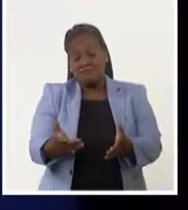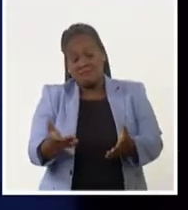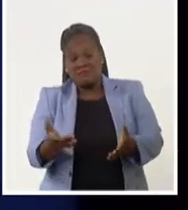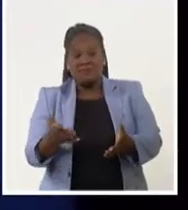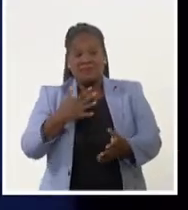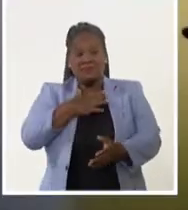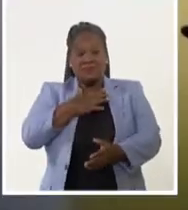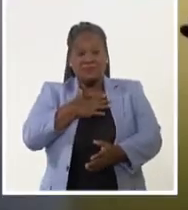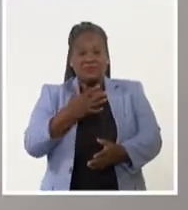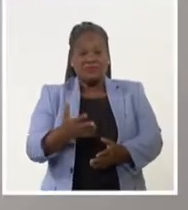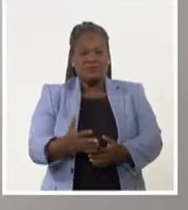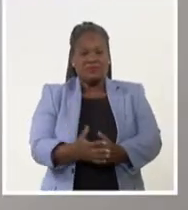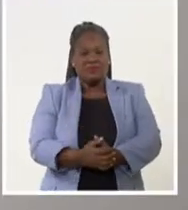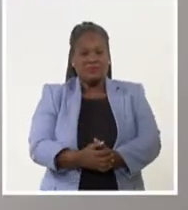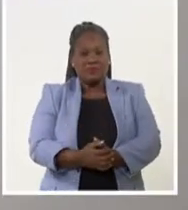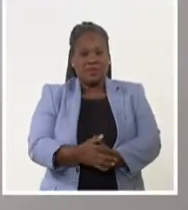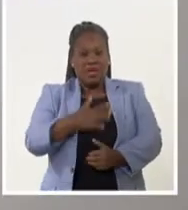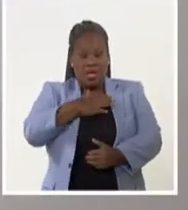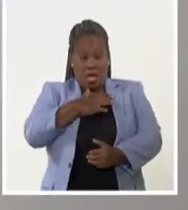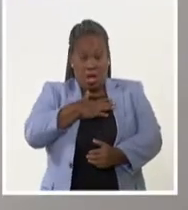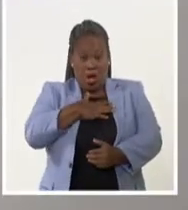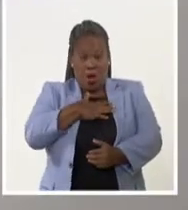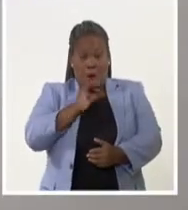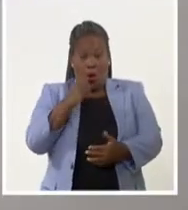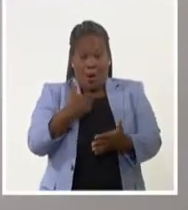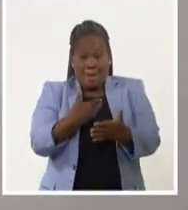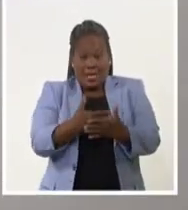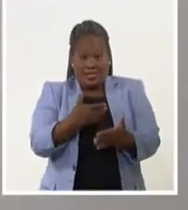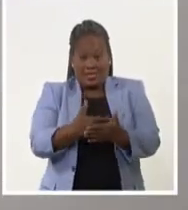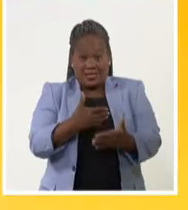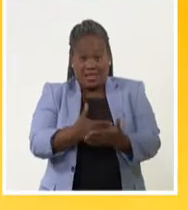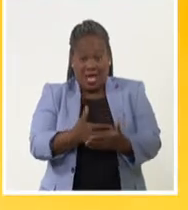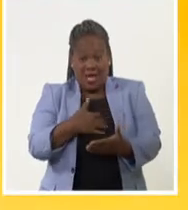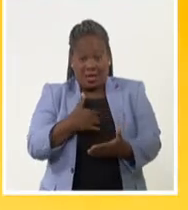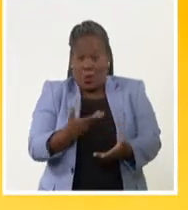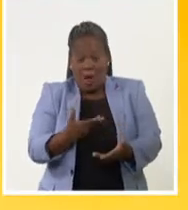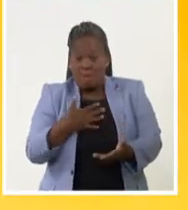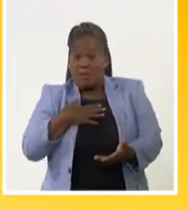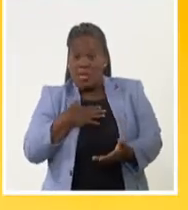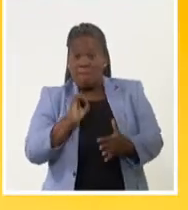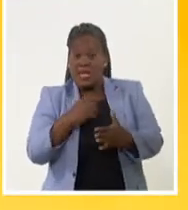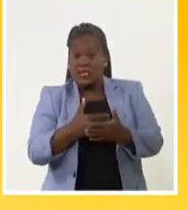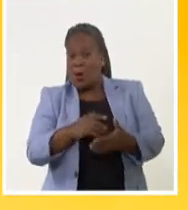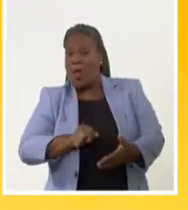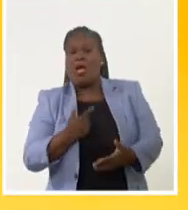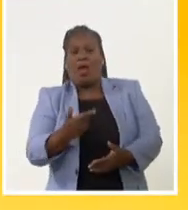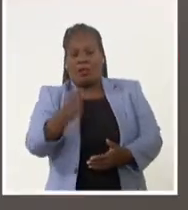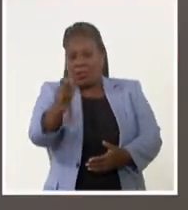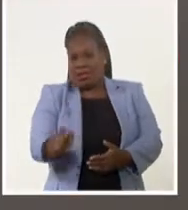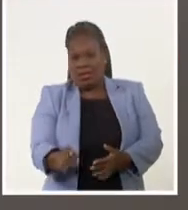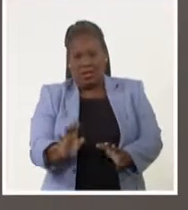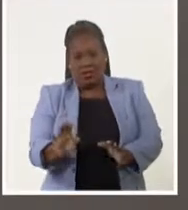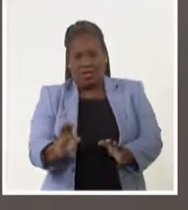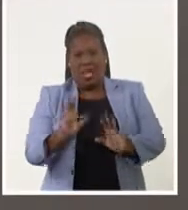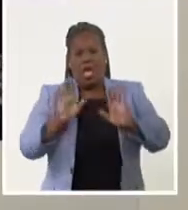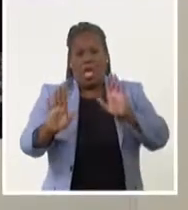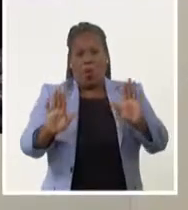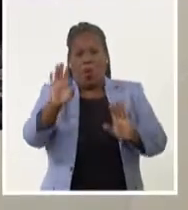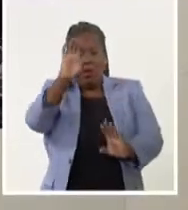con la institución que en este caso es el arte, más allá de que sea una galería o no.